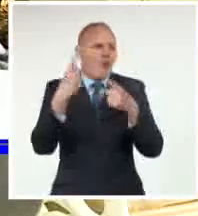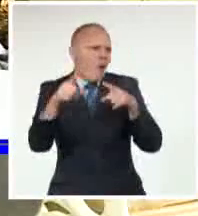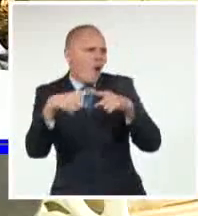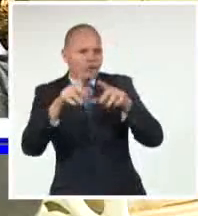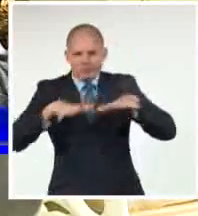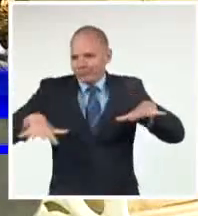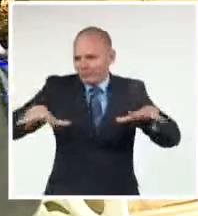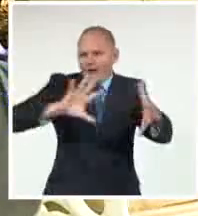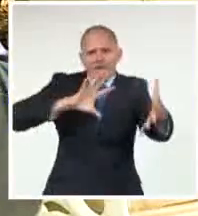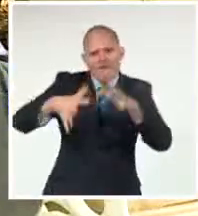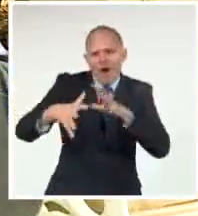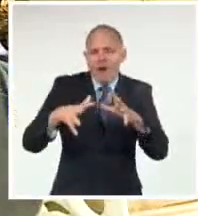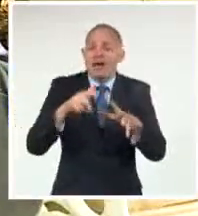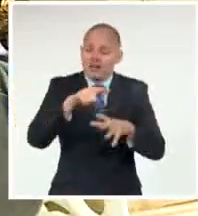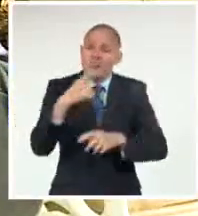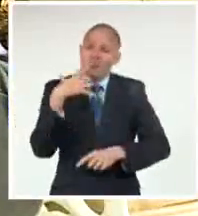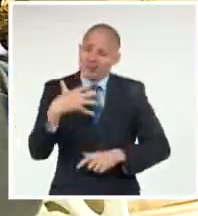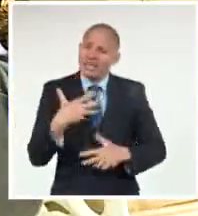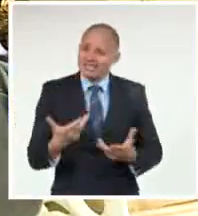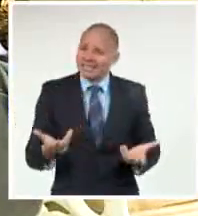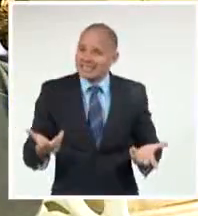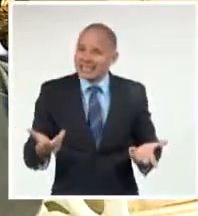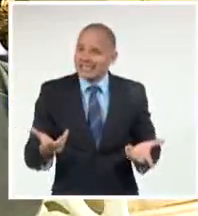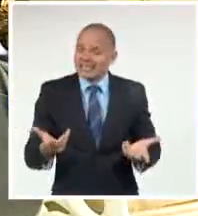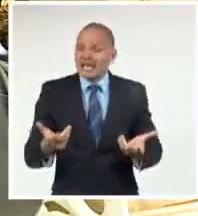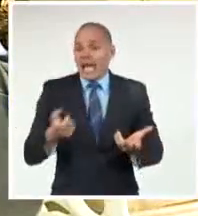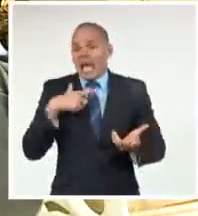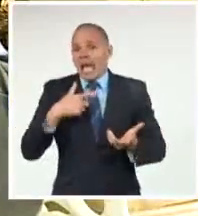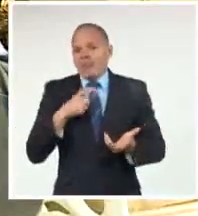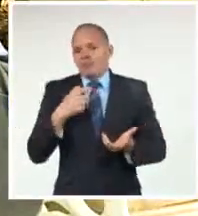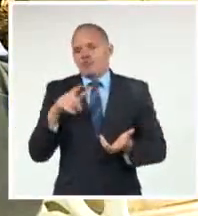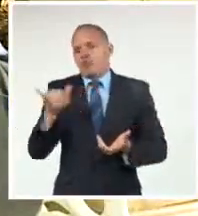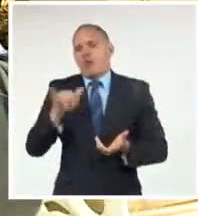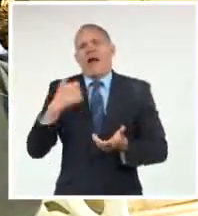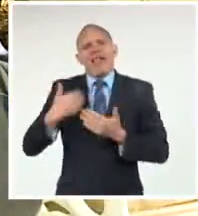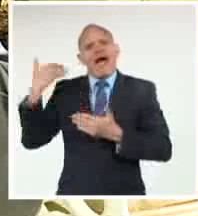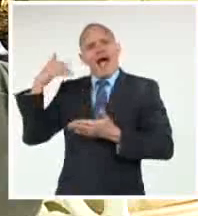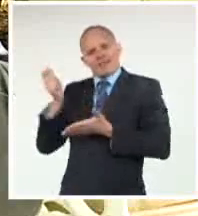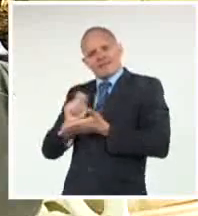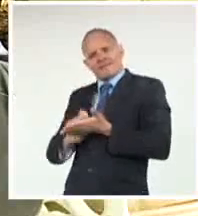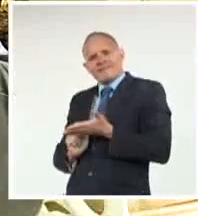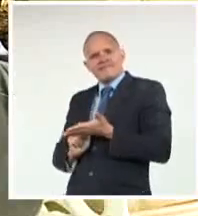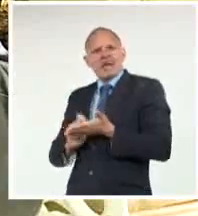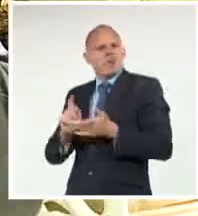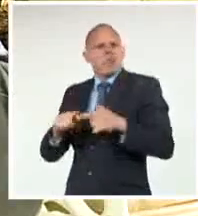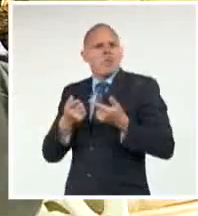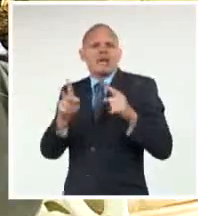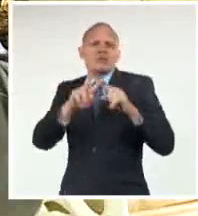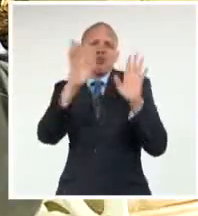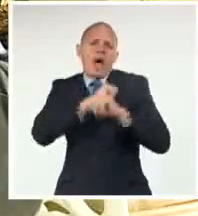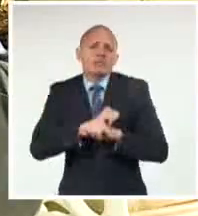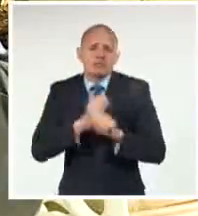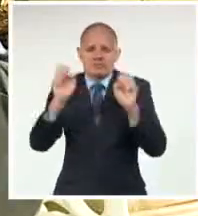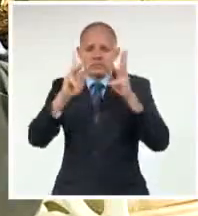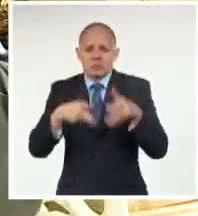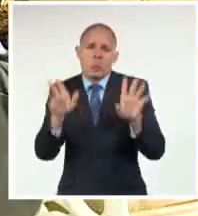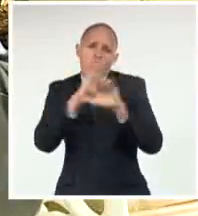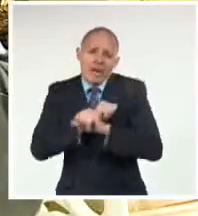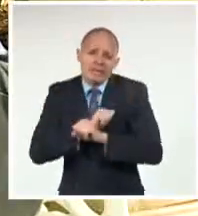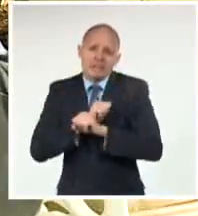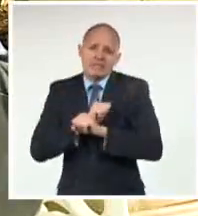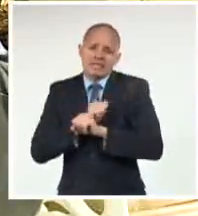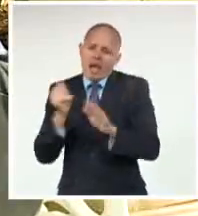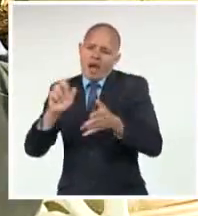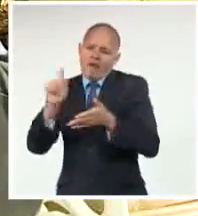Influyen En los procesos De creación De canciones Pero la esencia Está